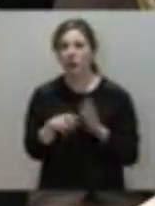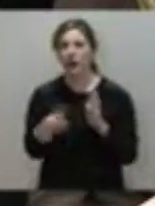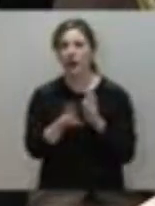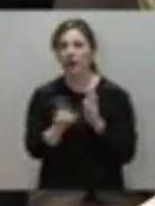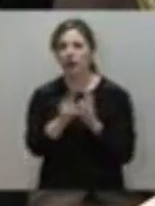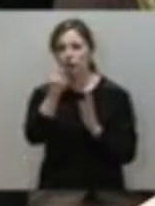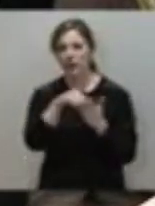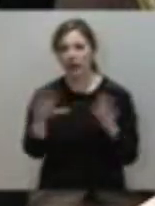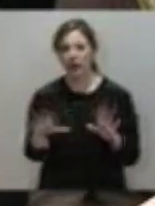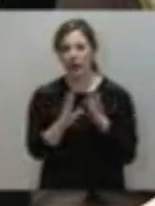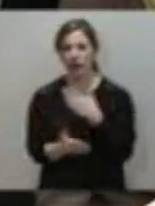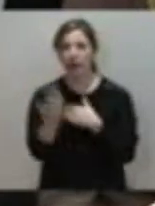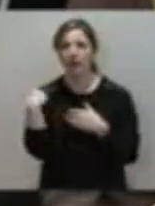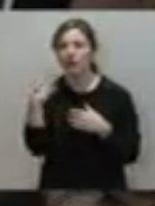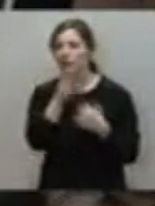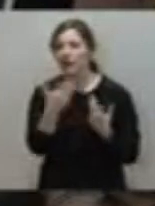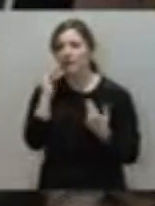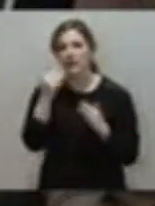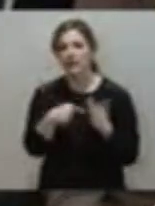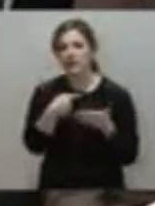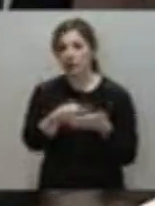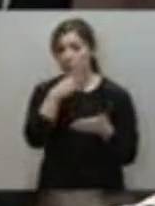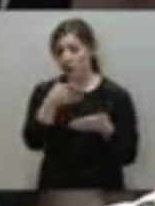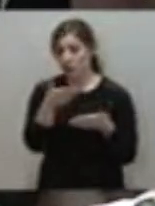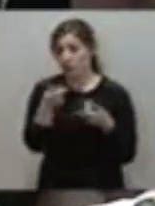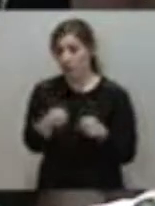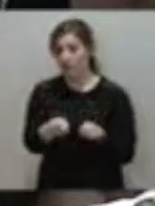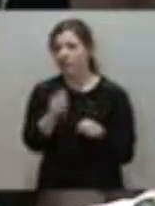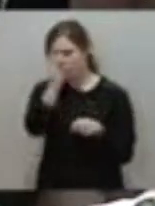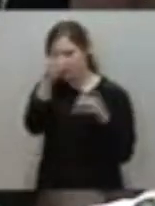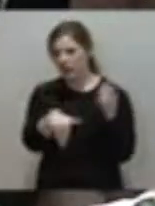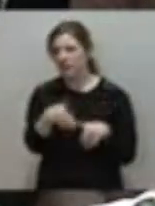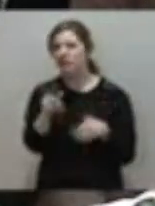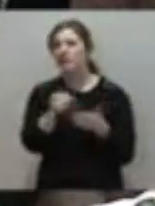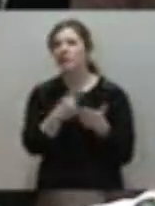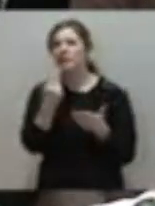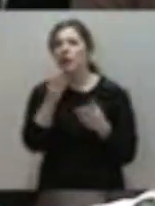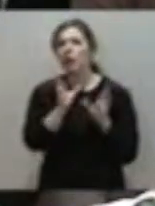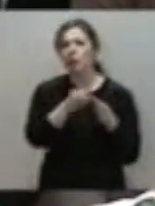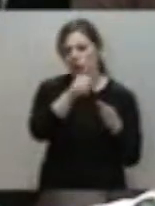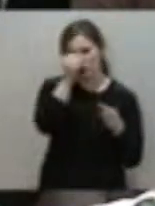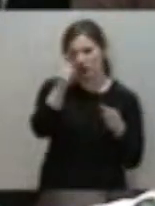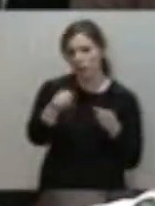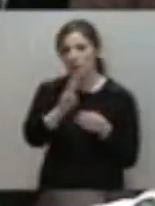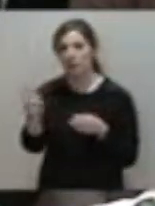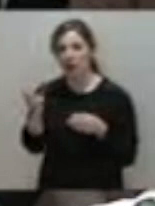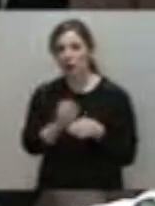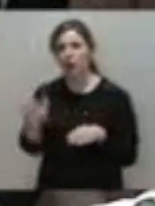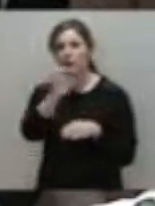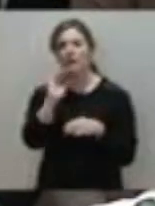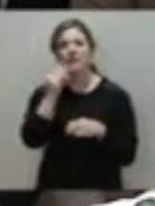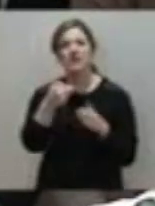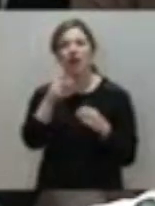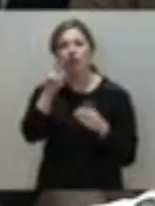2010 para poner fecha al cierre de las minas, quién firmó el Partido Popular y el Partido Socialista en Europa poniendo una fecha de